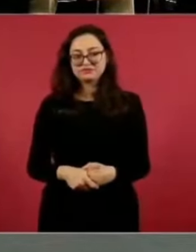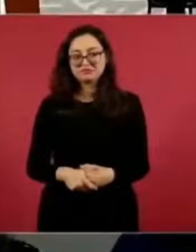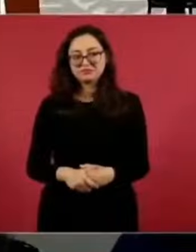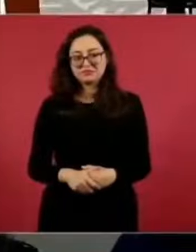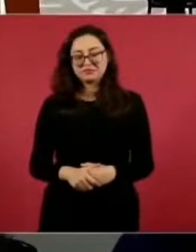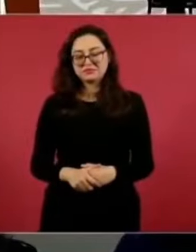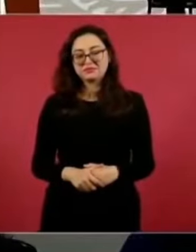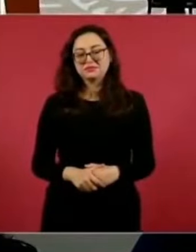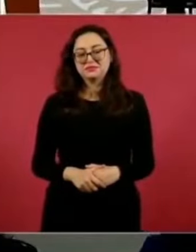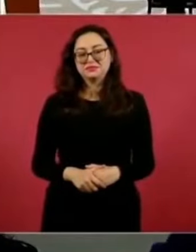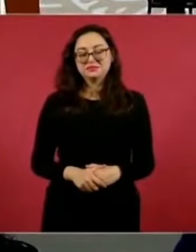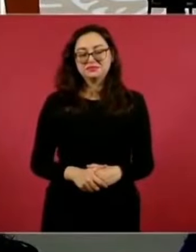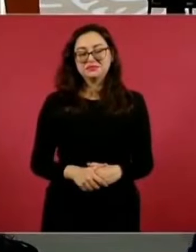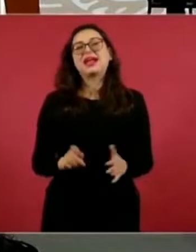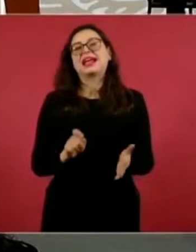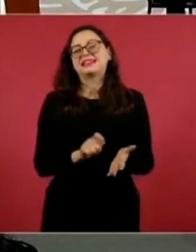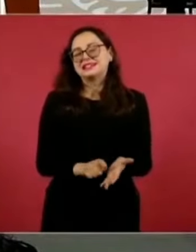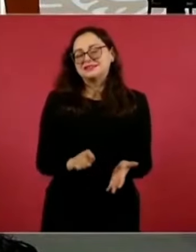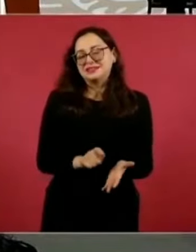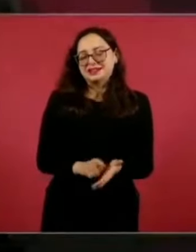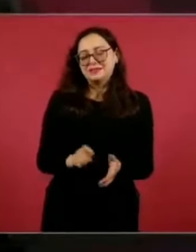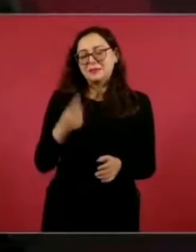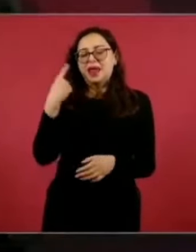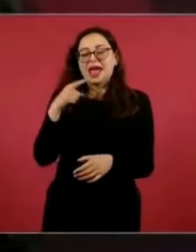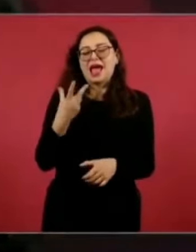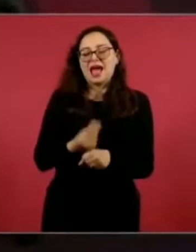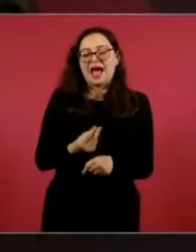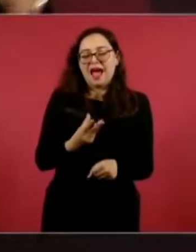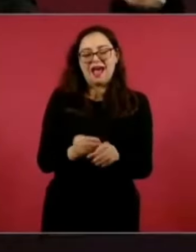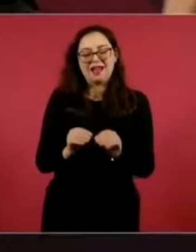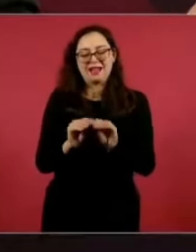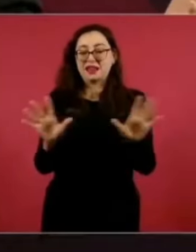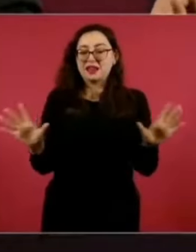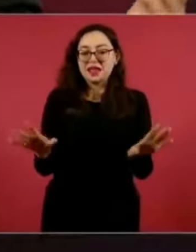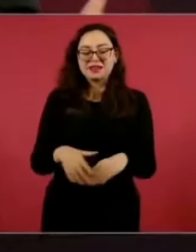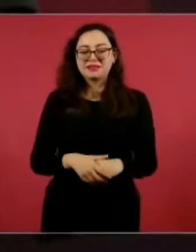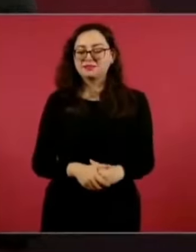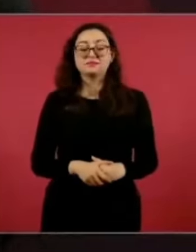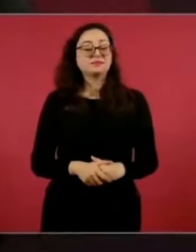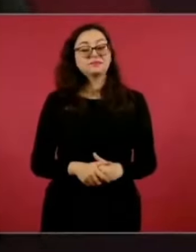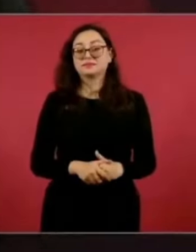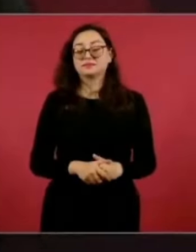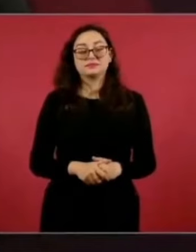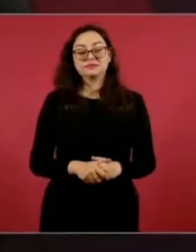no es un oficio. Bueno,